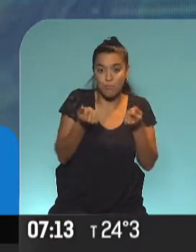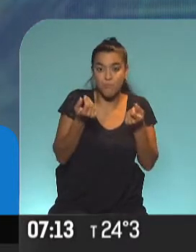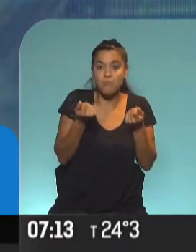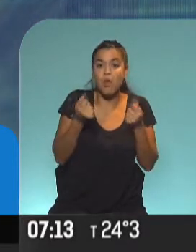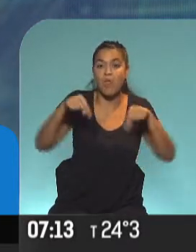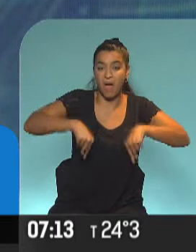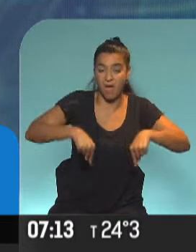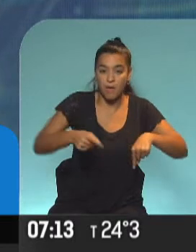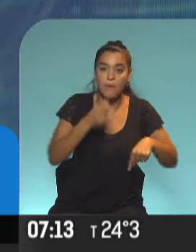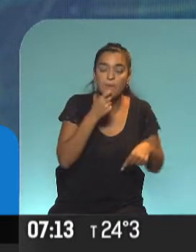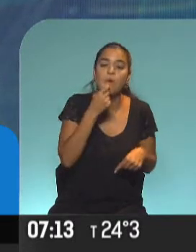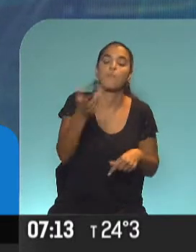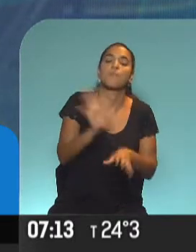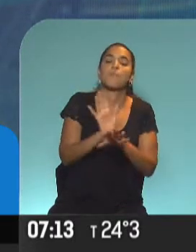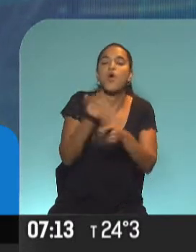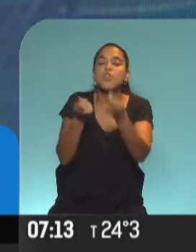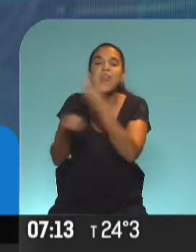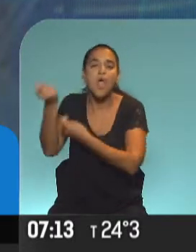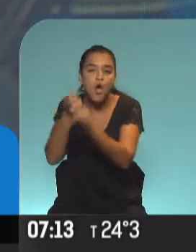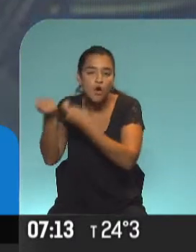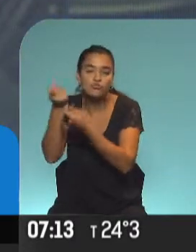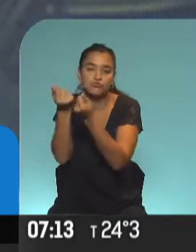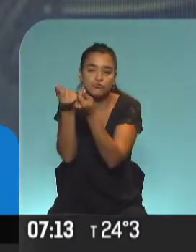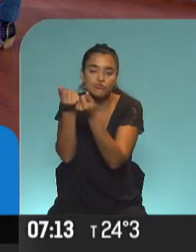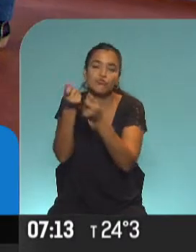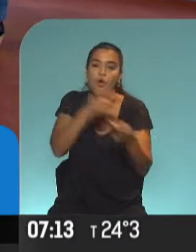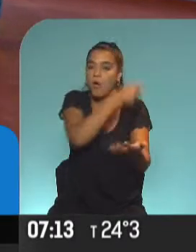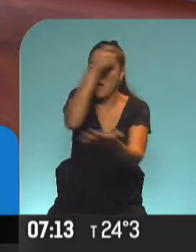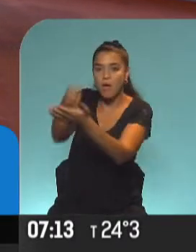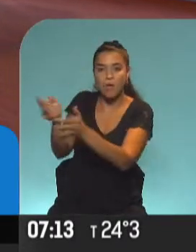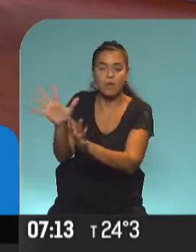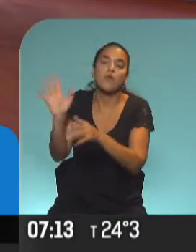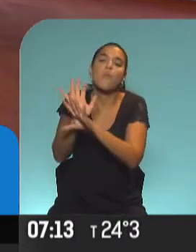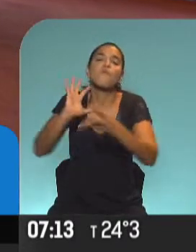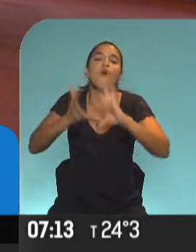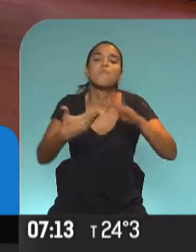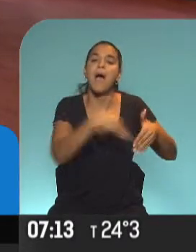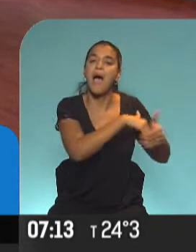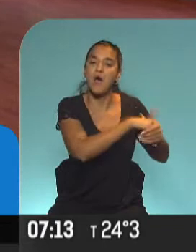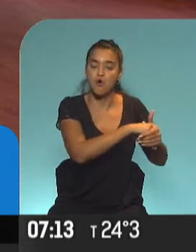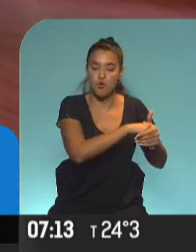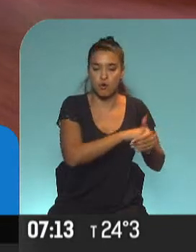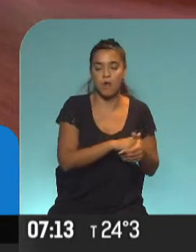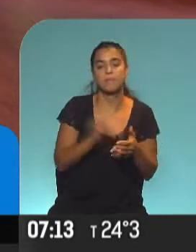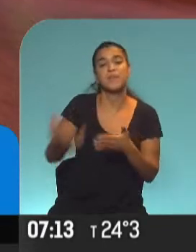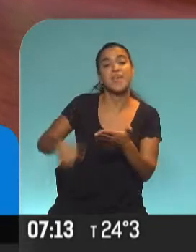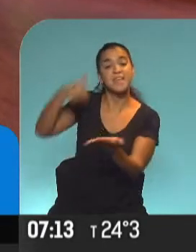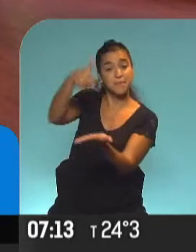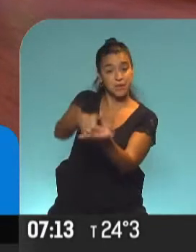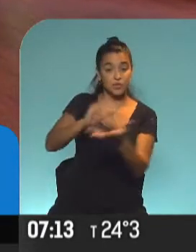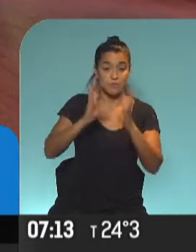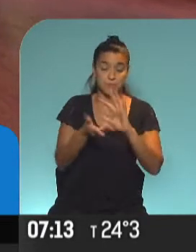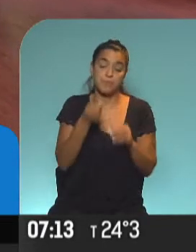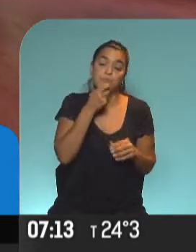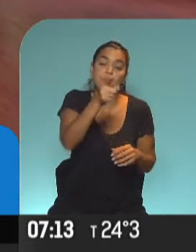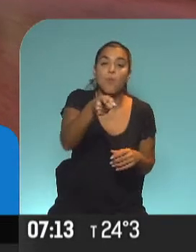exime, por ejemplo, las obligaciones negociables, que es un tipo de ahorro. Pagar con inversiones, es decir, en vez